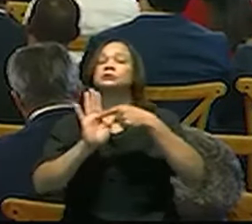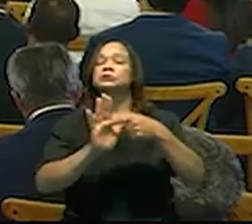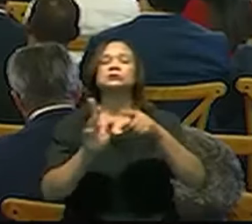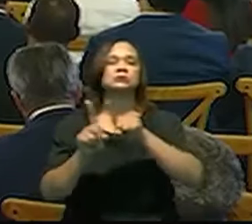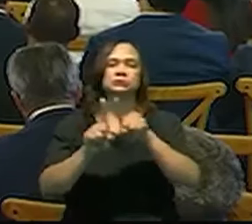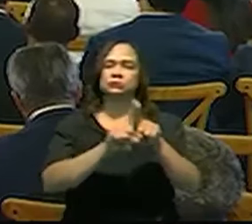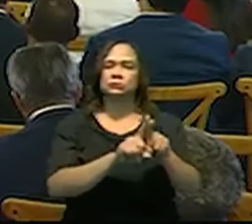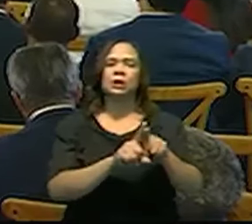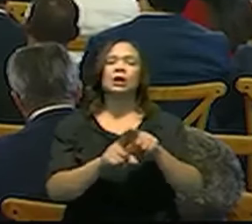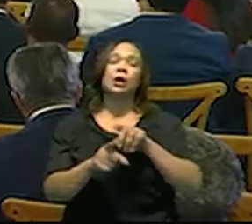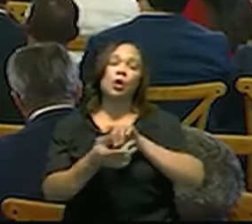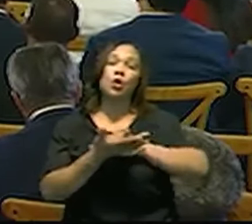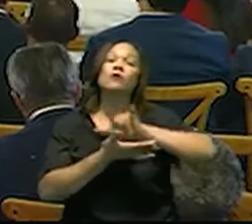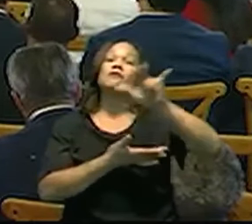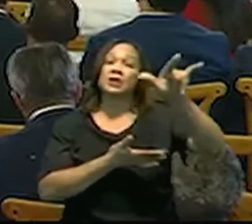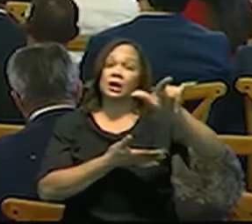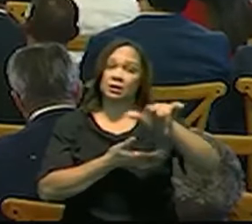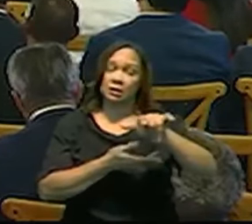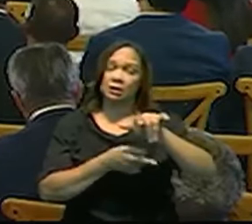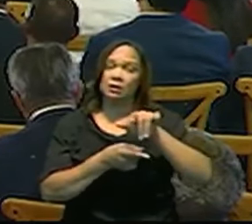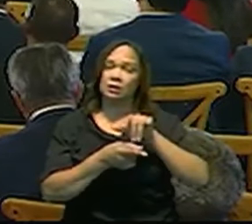tiene que ver con los viajes al exterior.